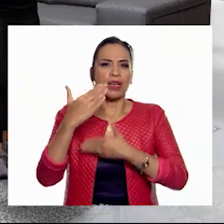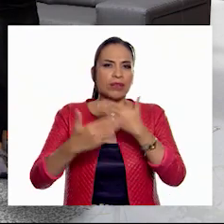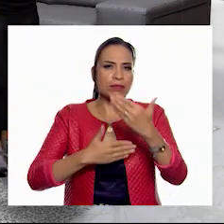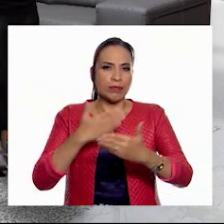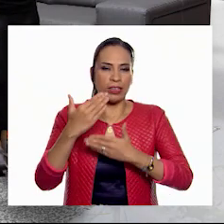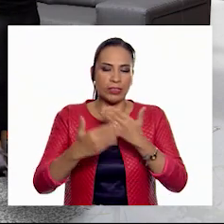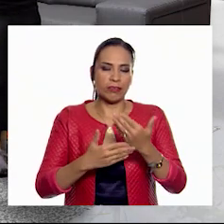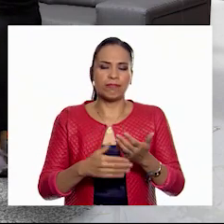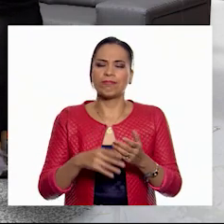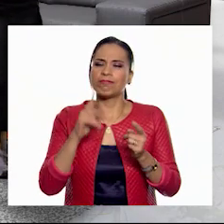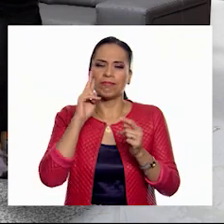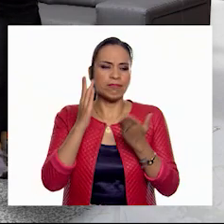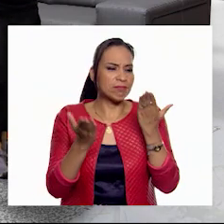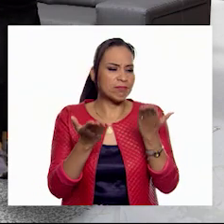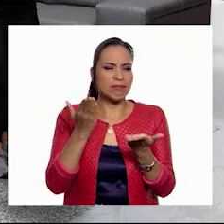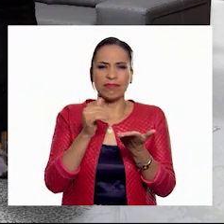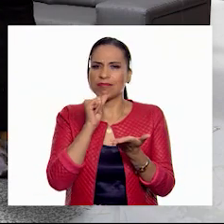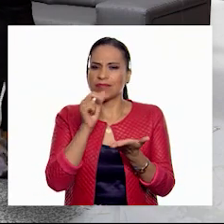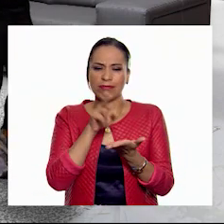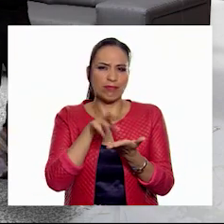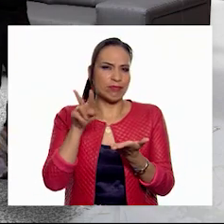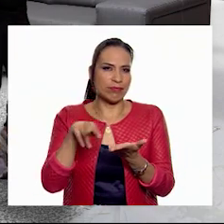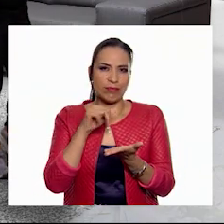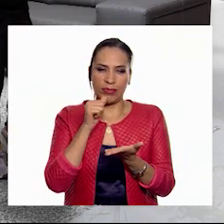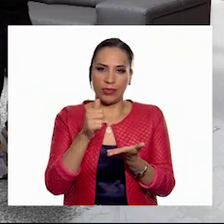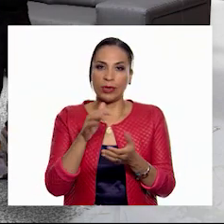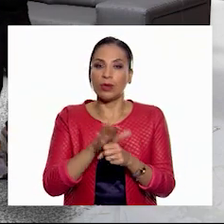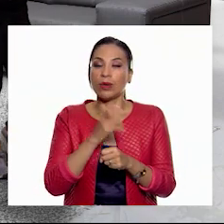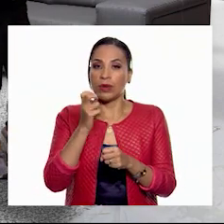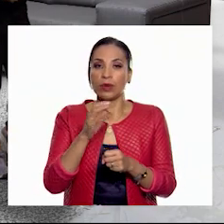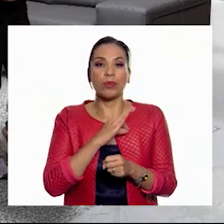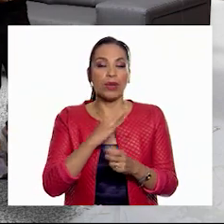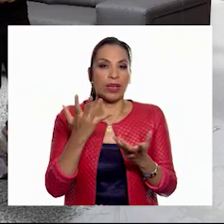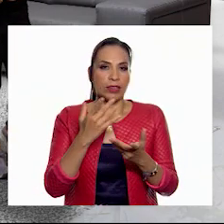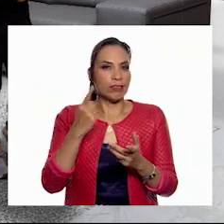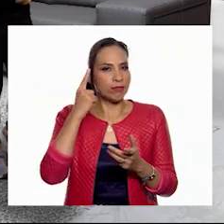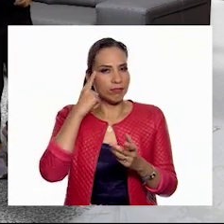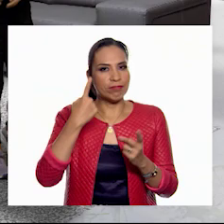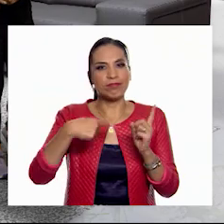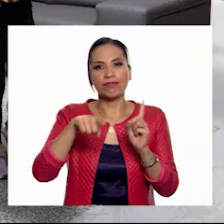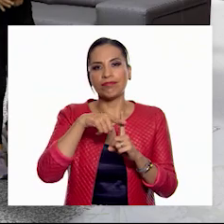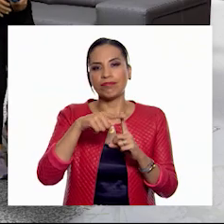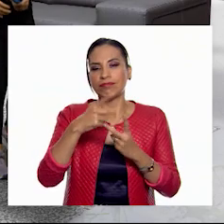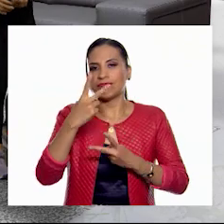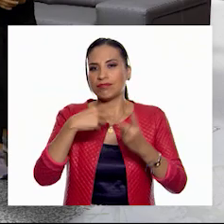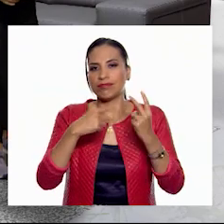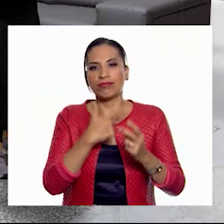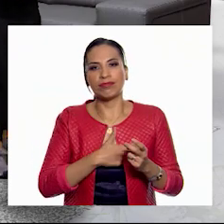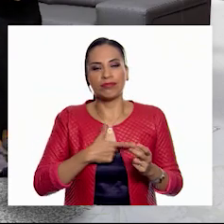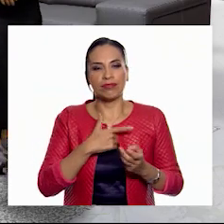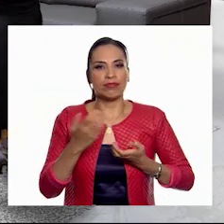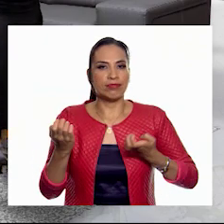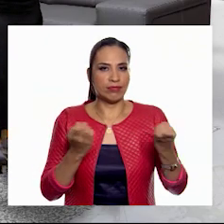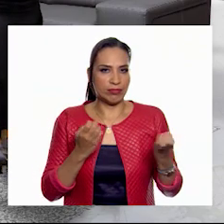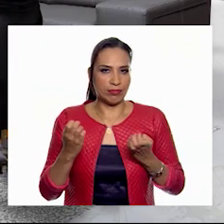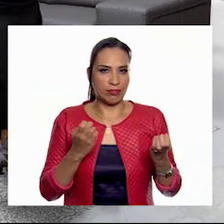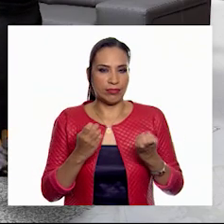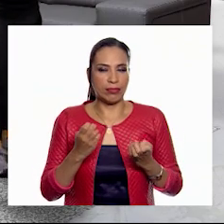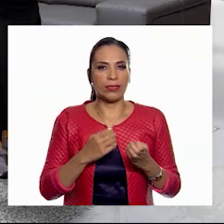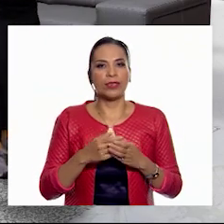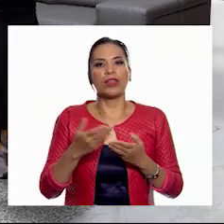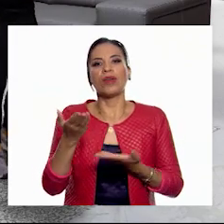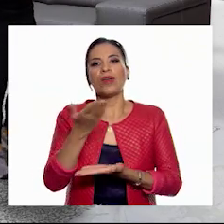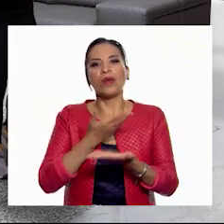sin compararlos con nadie más. Con ello, logran una actitud positiva que despierte el gusto por el movimiento, por la